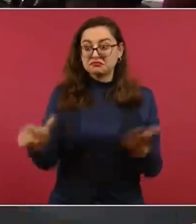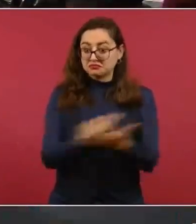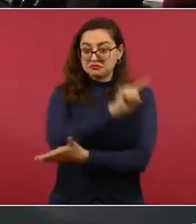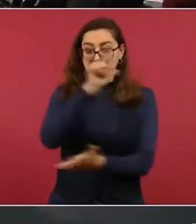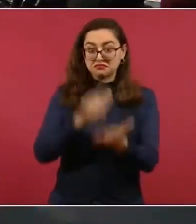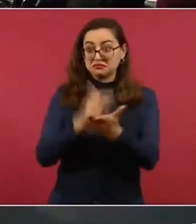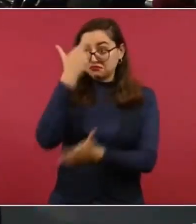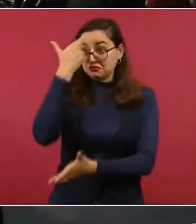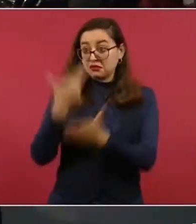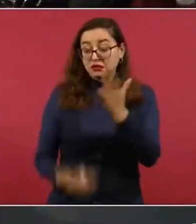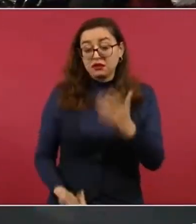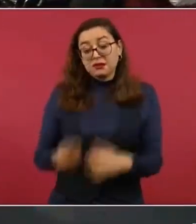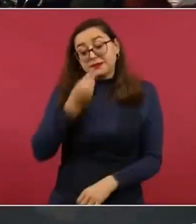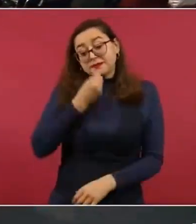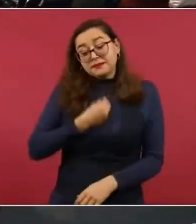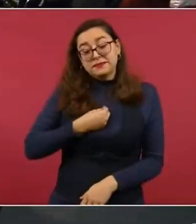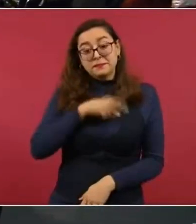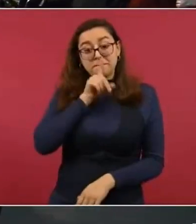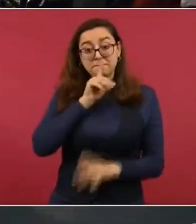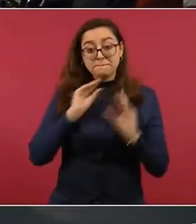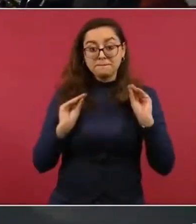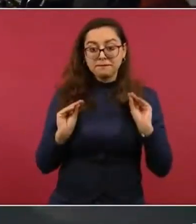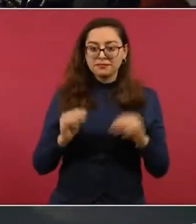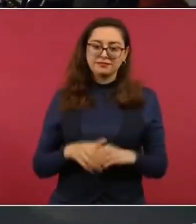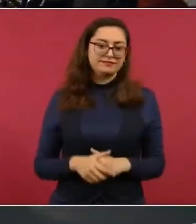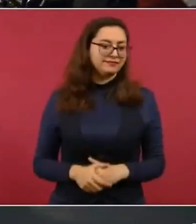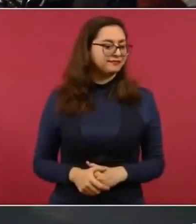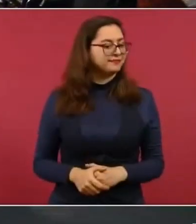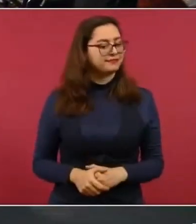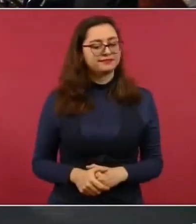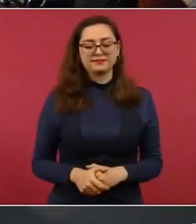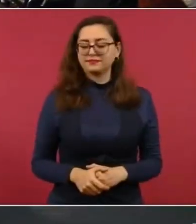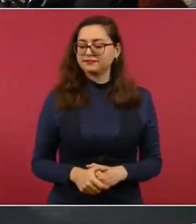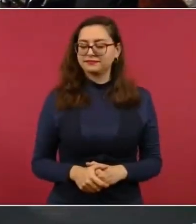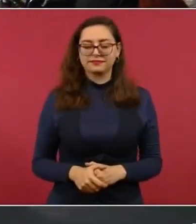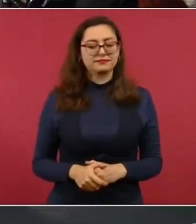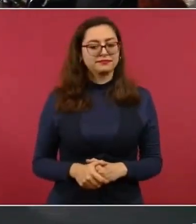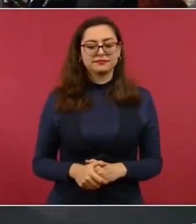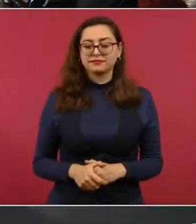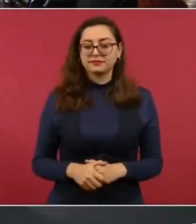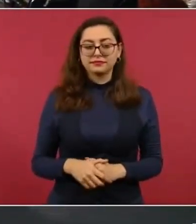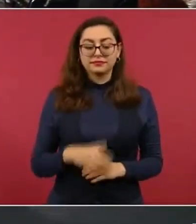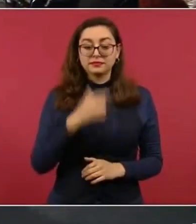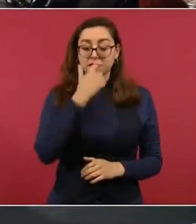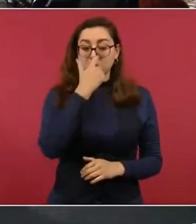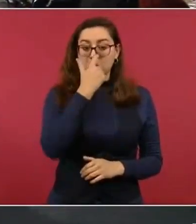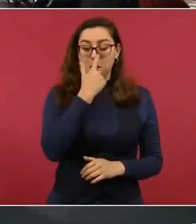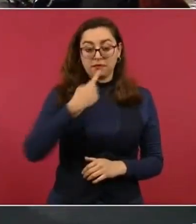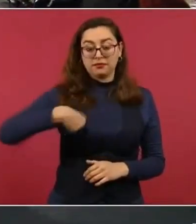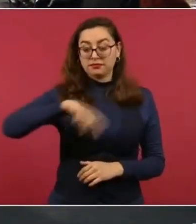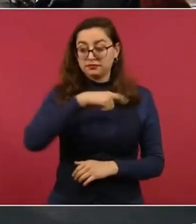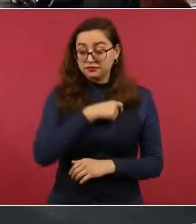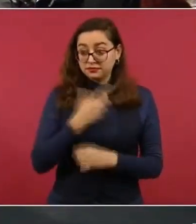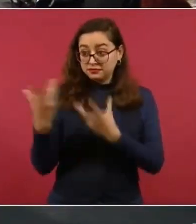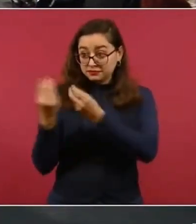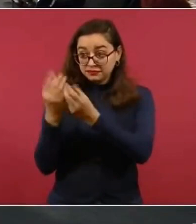ilegalidad, nos quedemos callados, porque no somos nosotros cómplices.